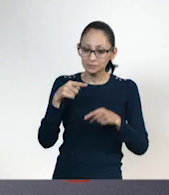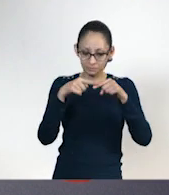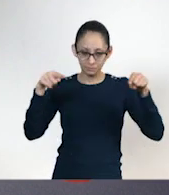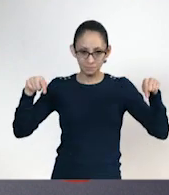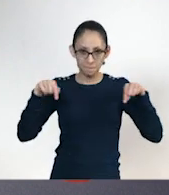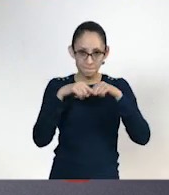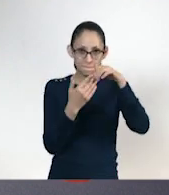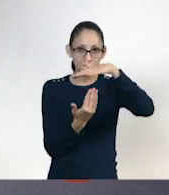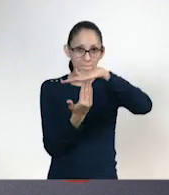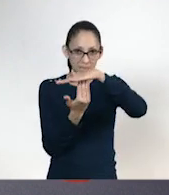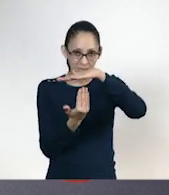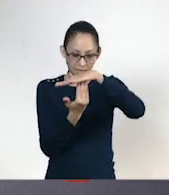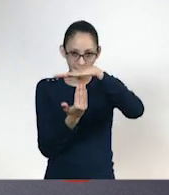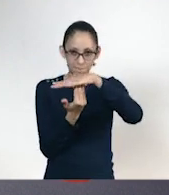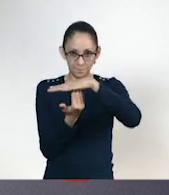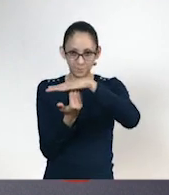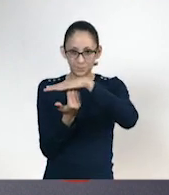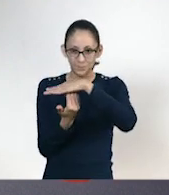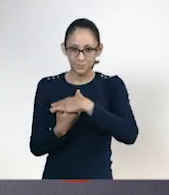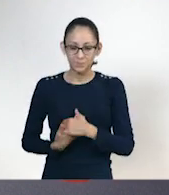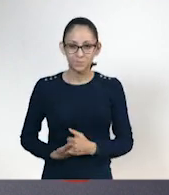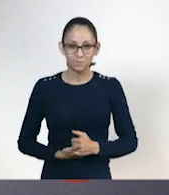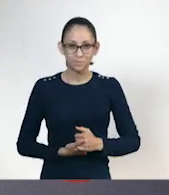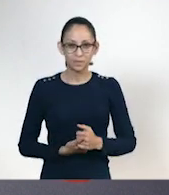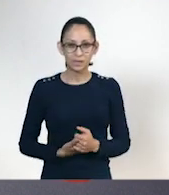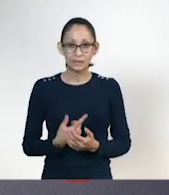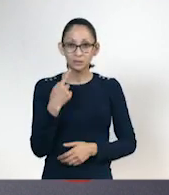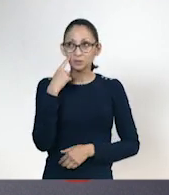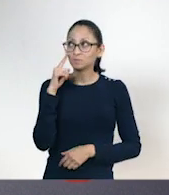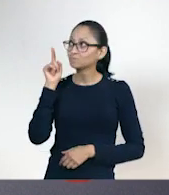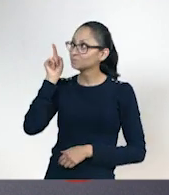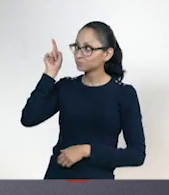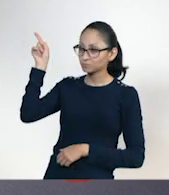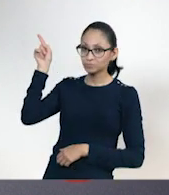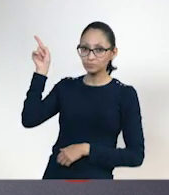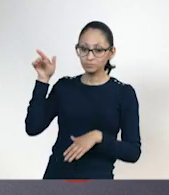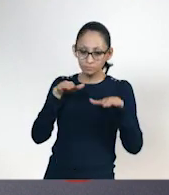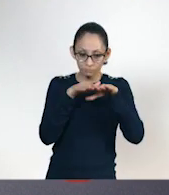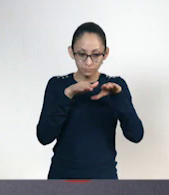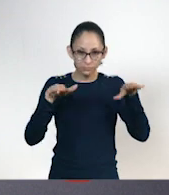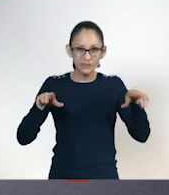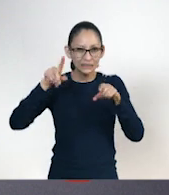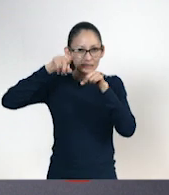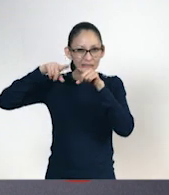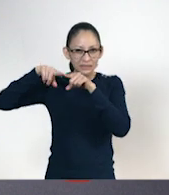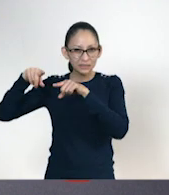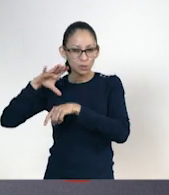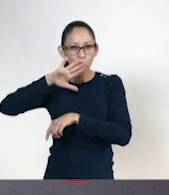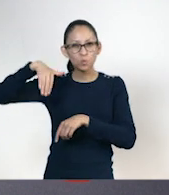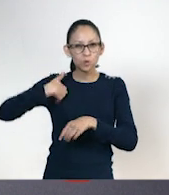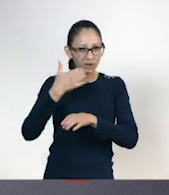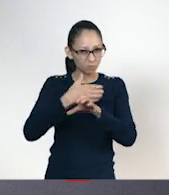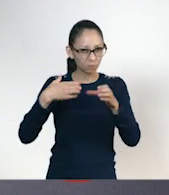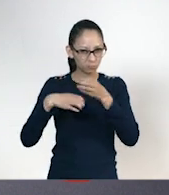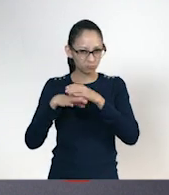esté libre de obstáculos. Perfecto, maestro. Vamos